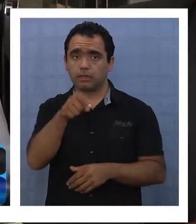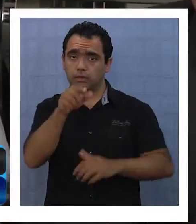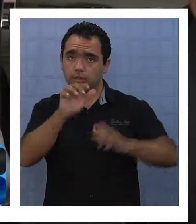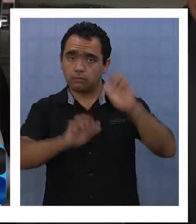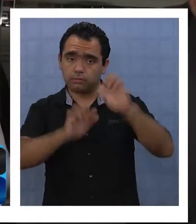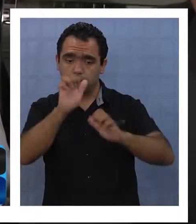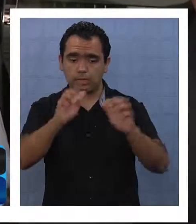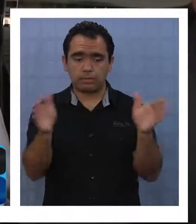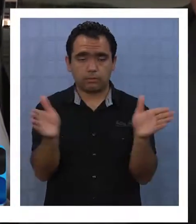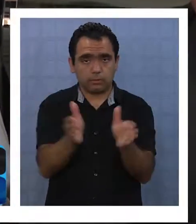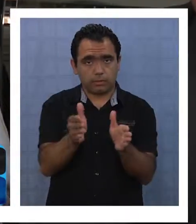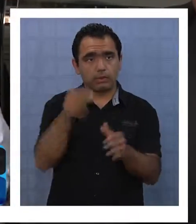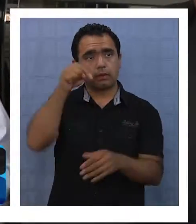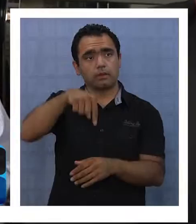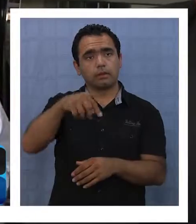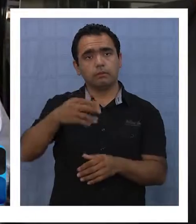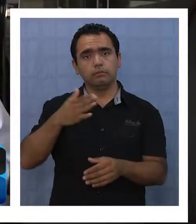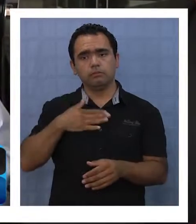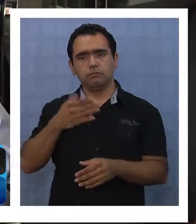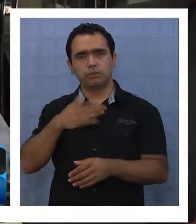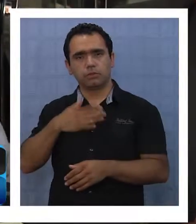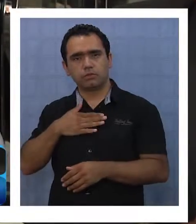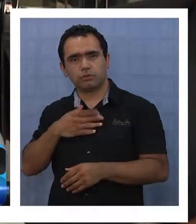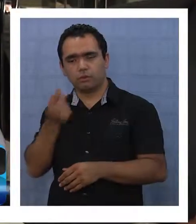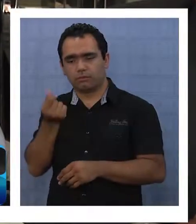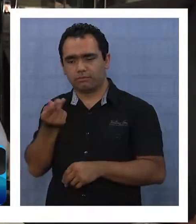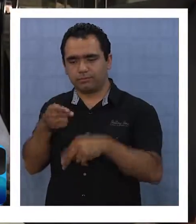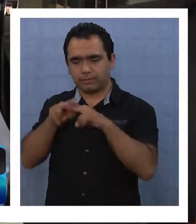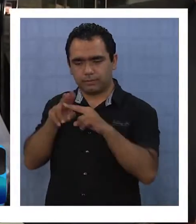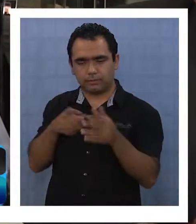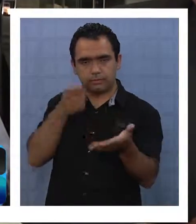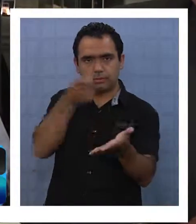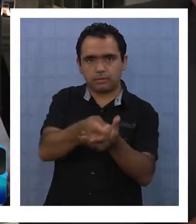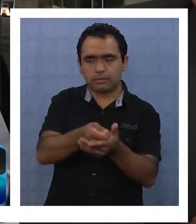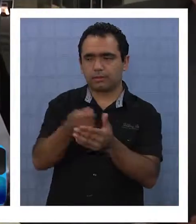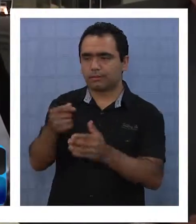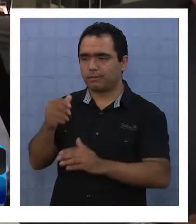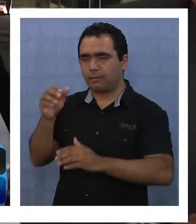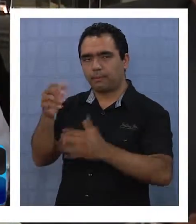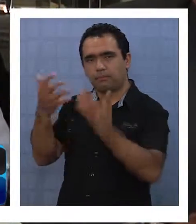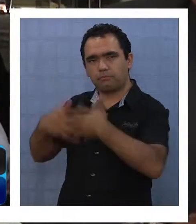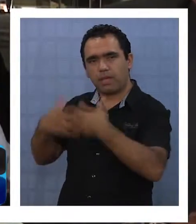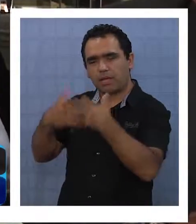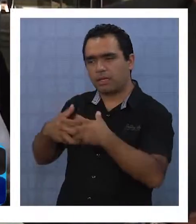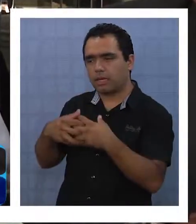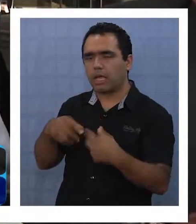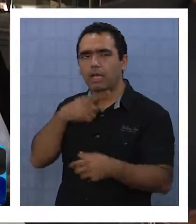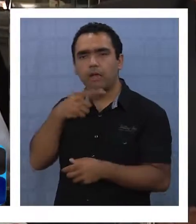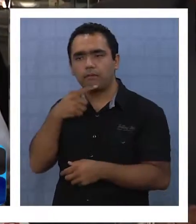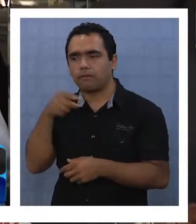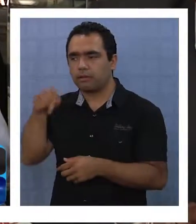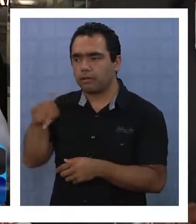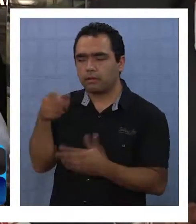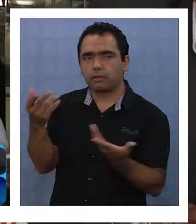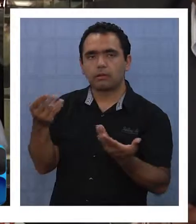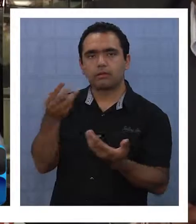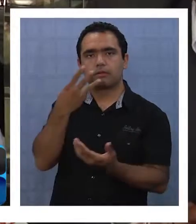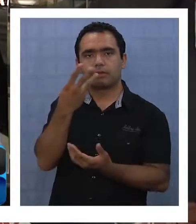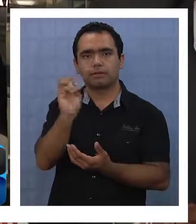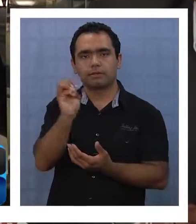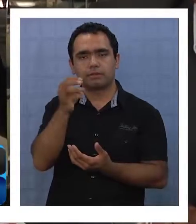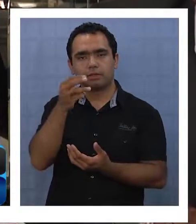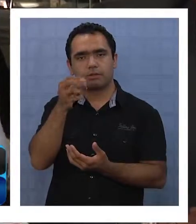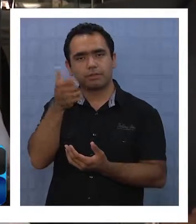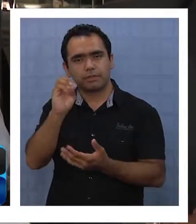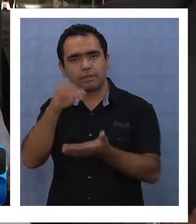es que de una inversión pequeña, de una máquina pequeña para hacer café, de 160.000 pesos, hoy en día ya pasamos a una inversión